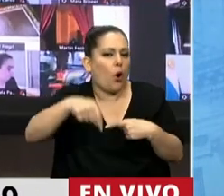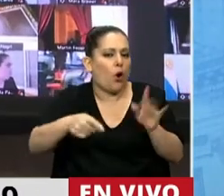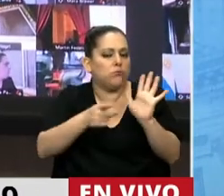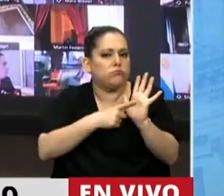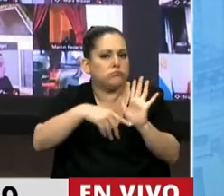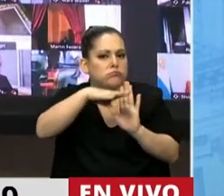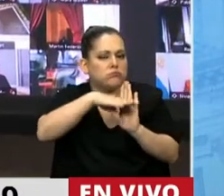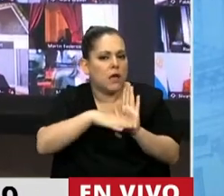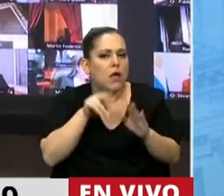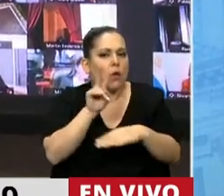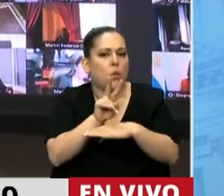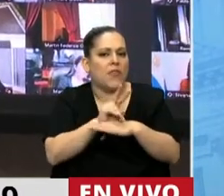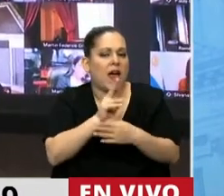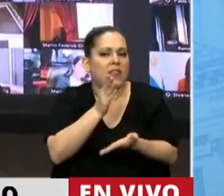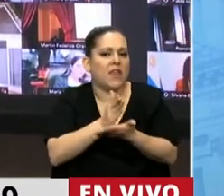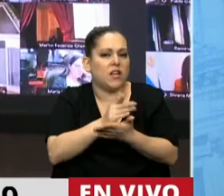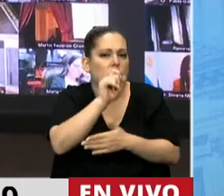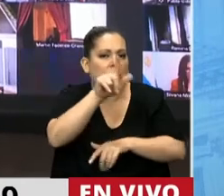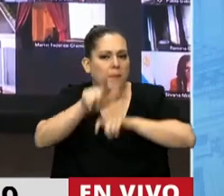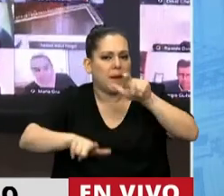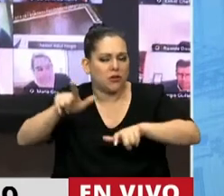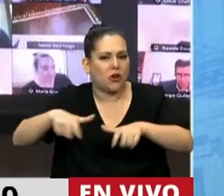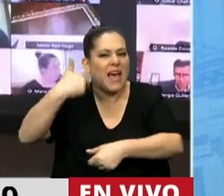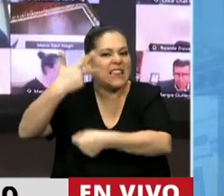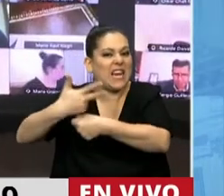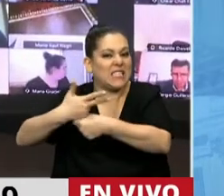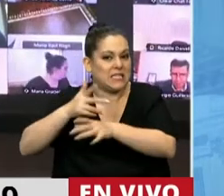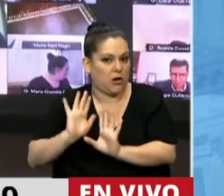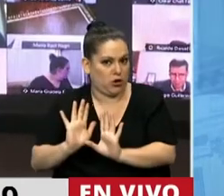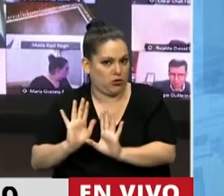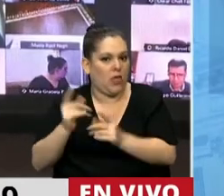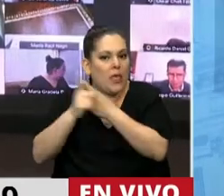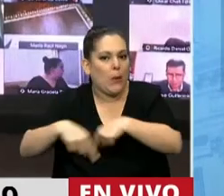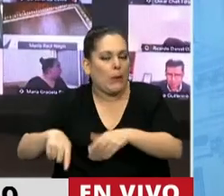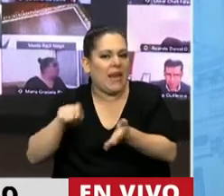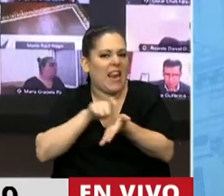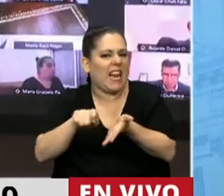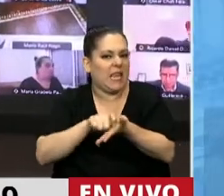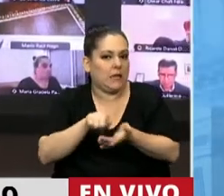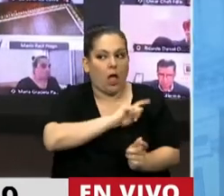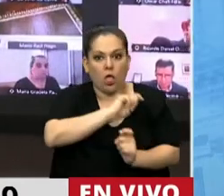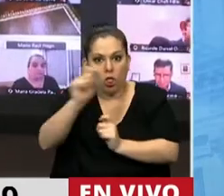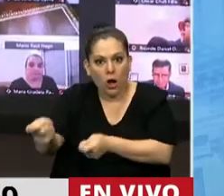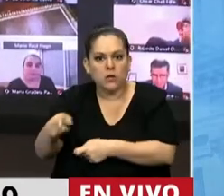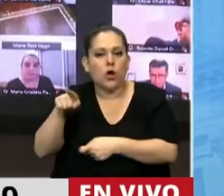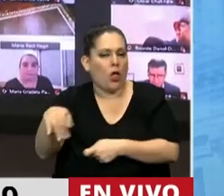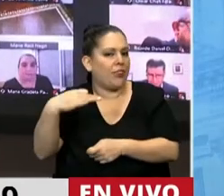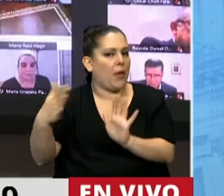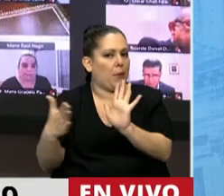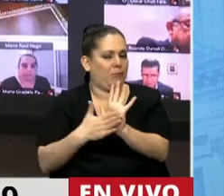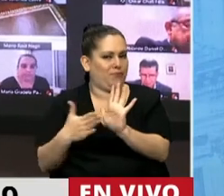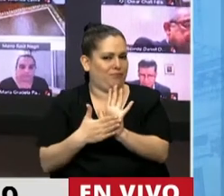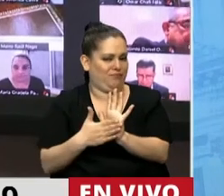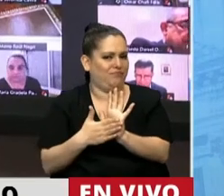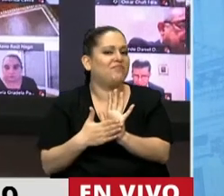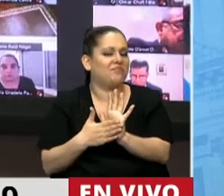proteger los derechos de terceros adquirentes de bienes registrables, que sean de buena fe y a título oneroso, que hubieran tenido